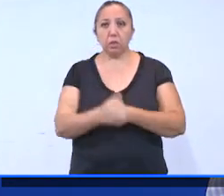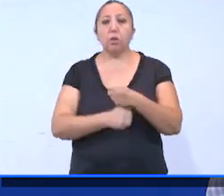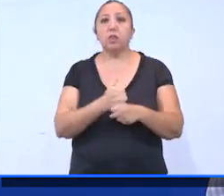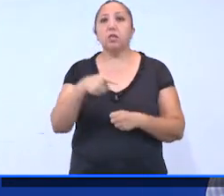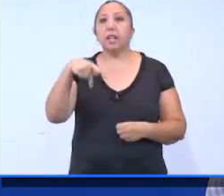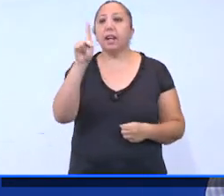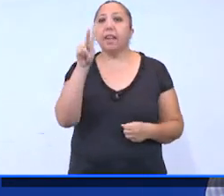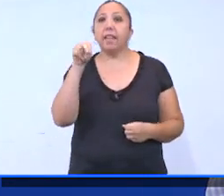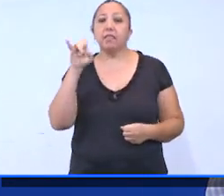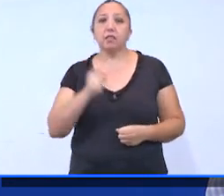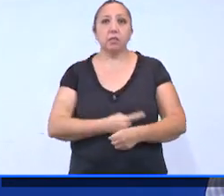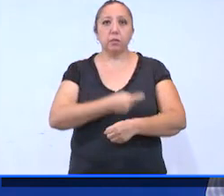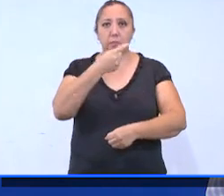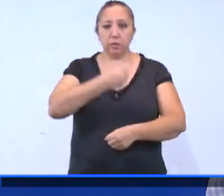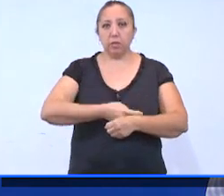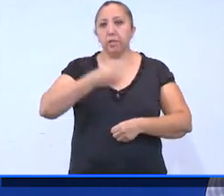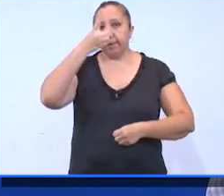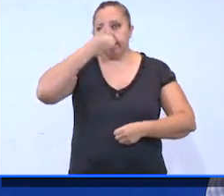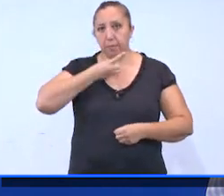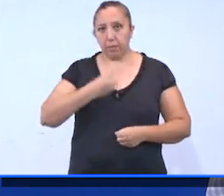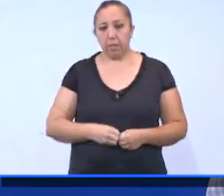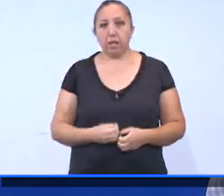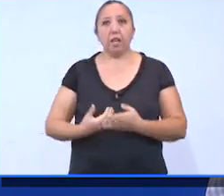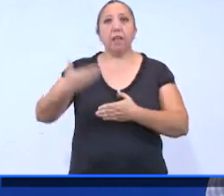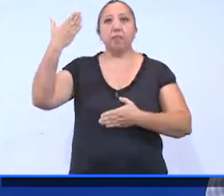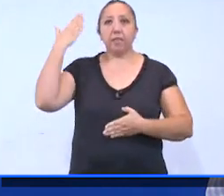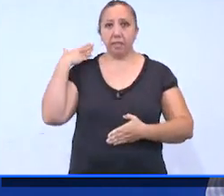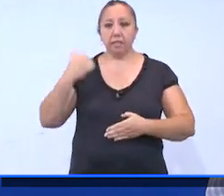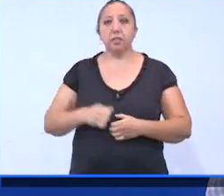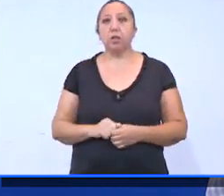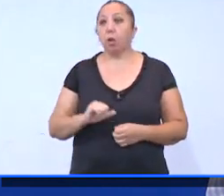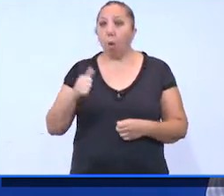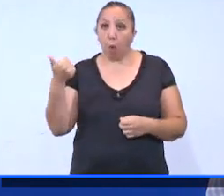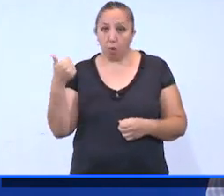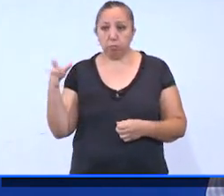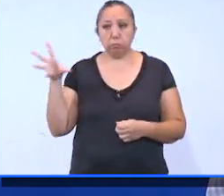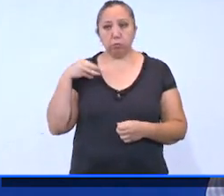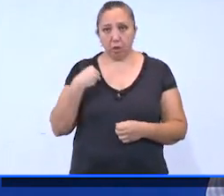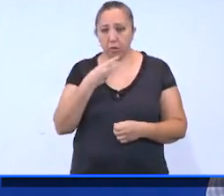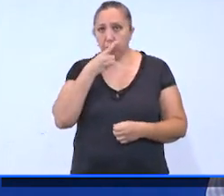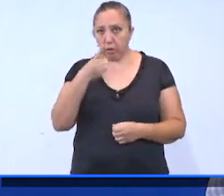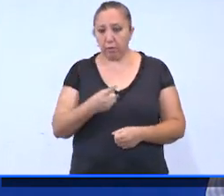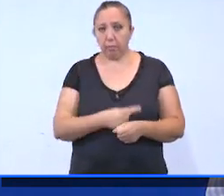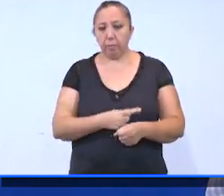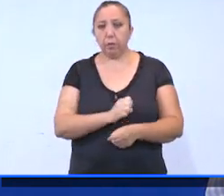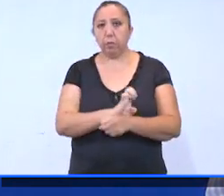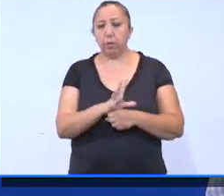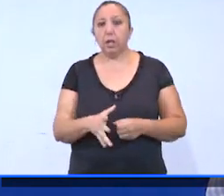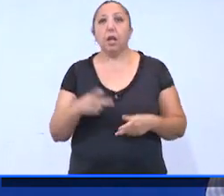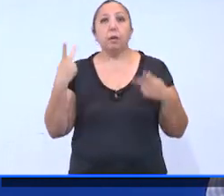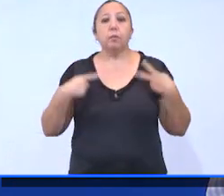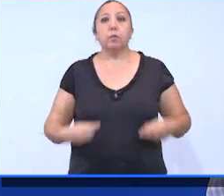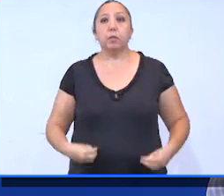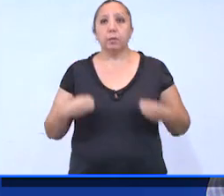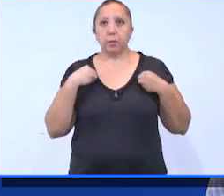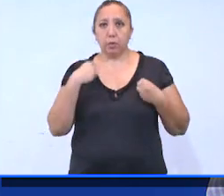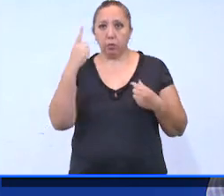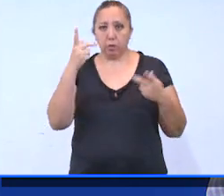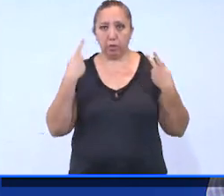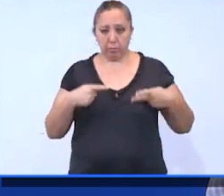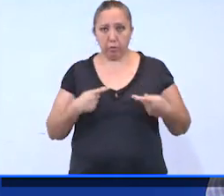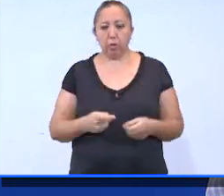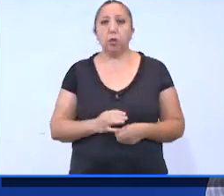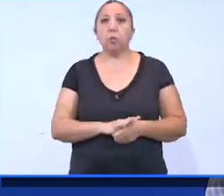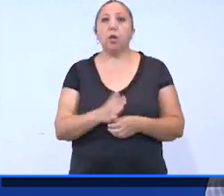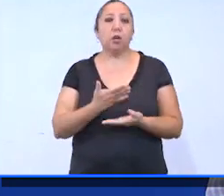Canasín, con hipertensión y diabetes, y antecedente de contacto con un caso confirmado a COVID. La paciente convivía con una persona,